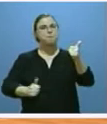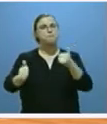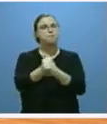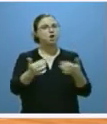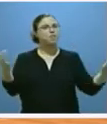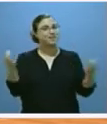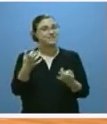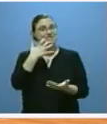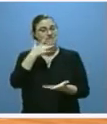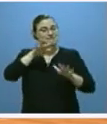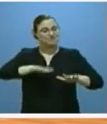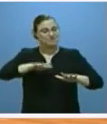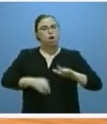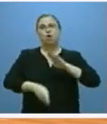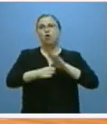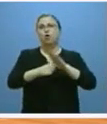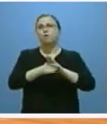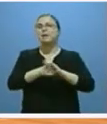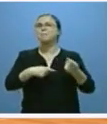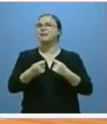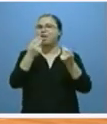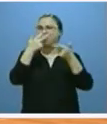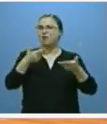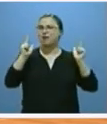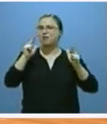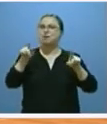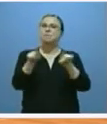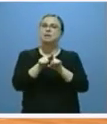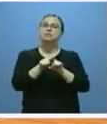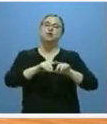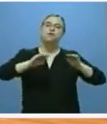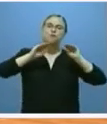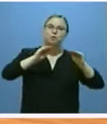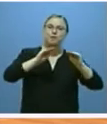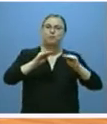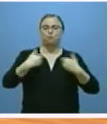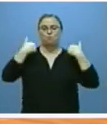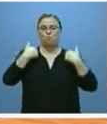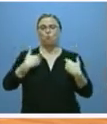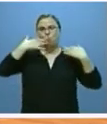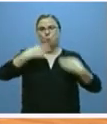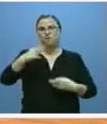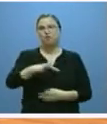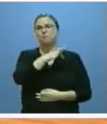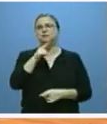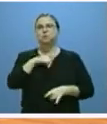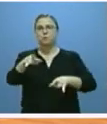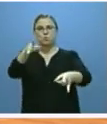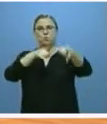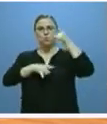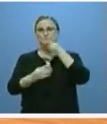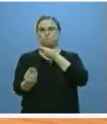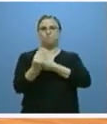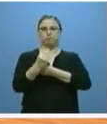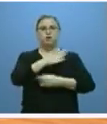la presencia en mercados líderes en crecimiento, la formación de capital humano en comercio exterior y la captación de inversiones.